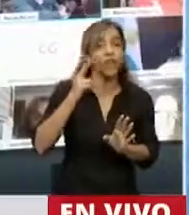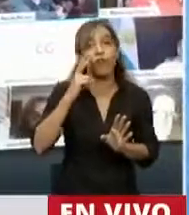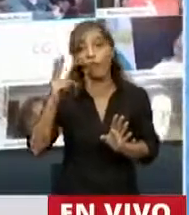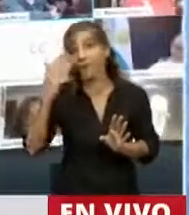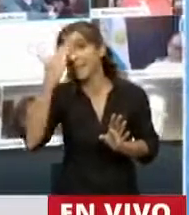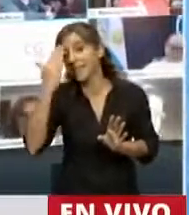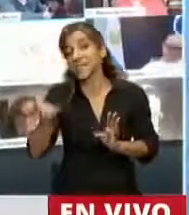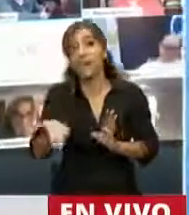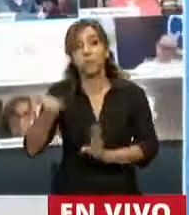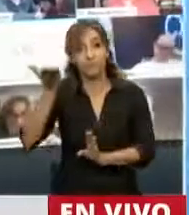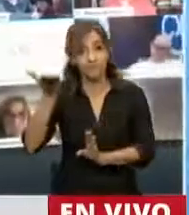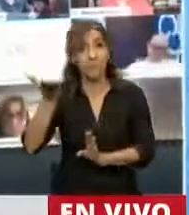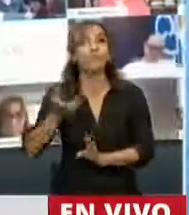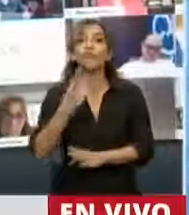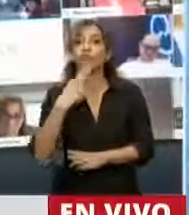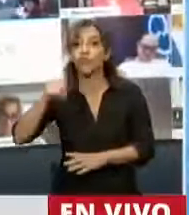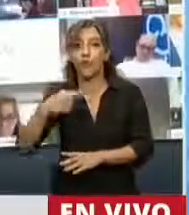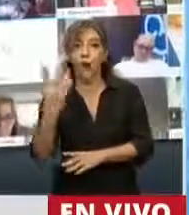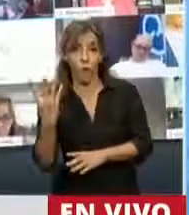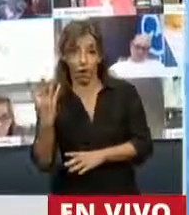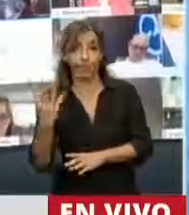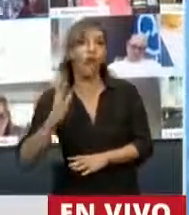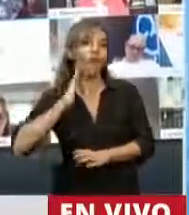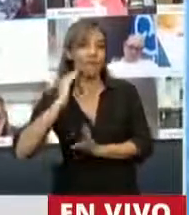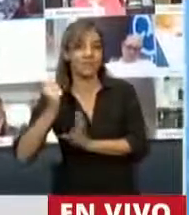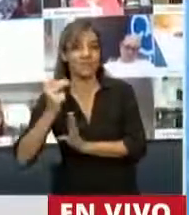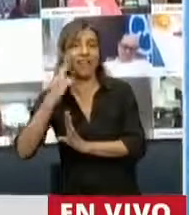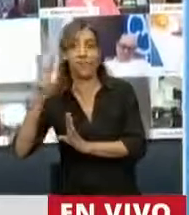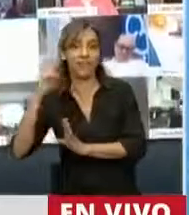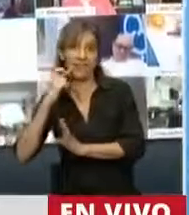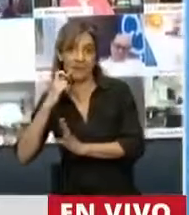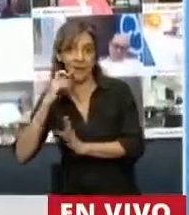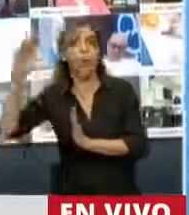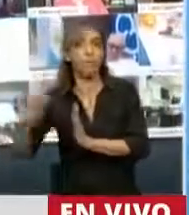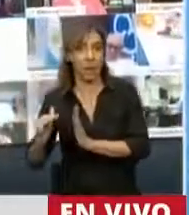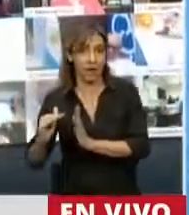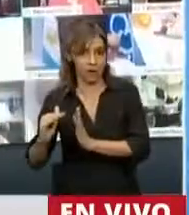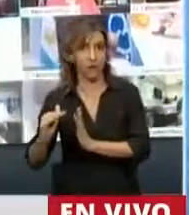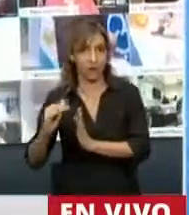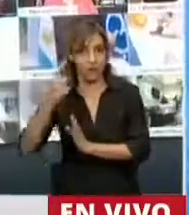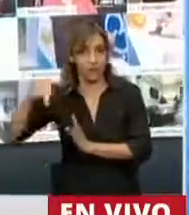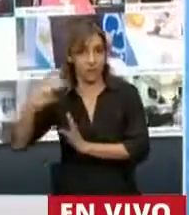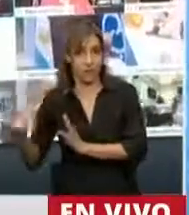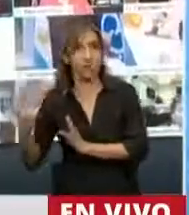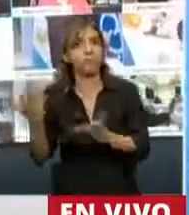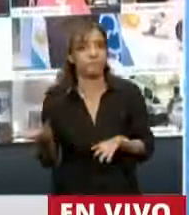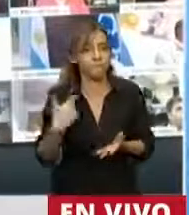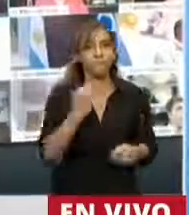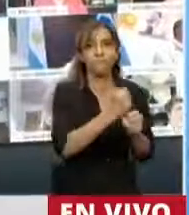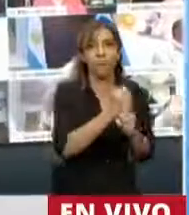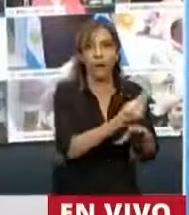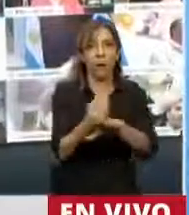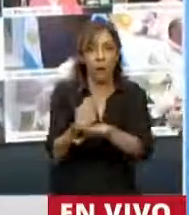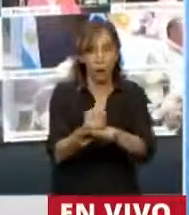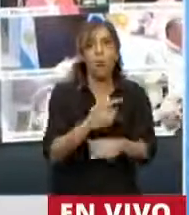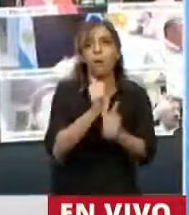,4% y entre el 2016 y el 2019 se redujo en 2,2%. El empleo industrial cayó 6,8% en los últimos